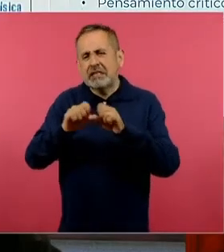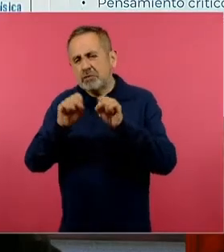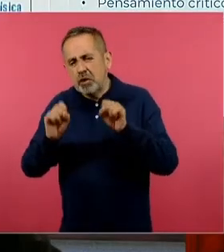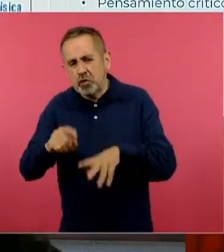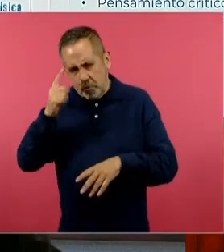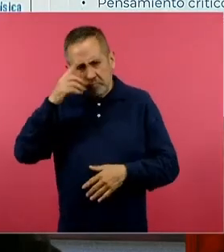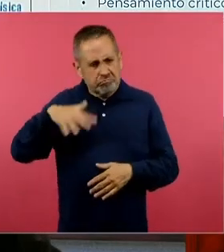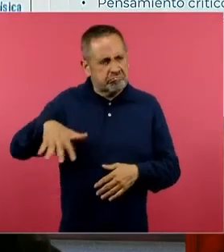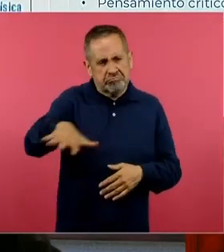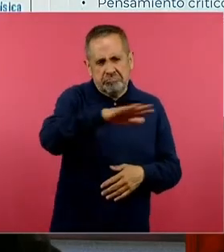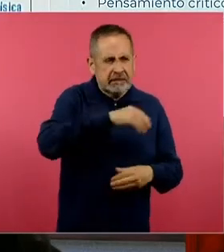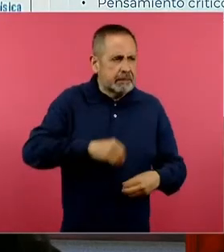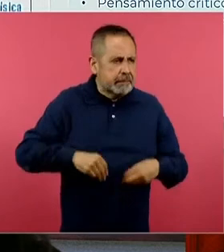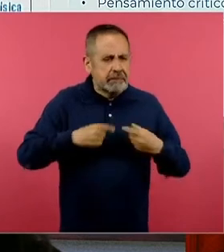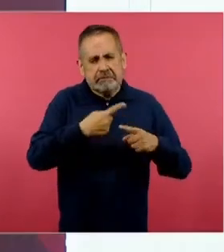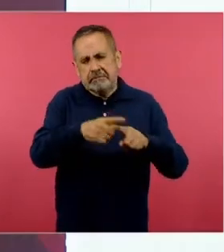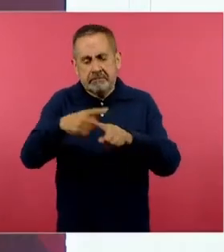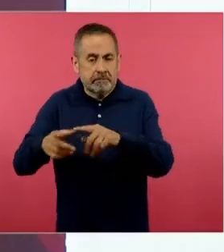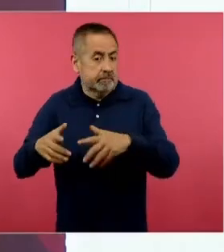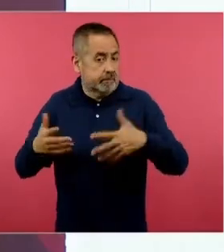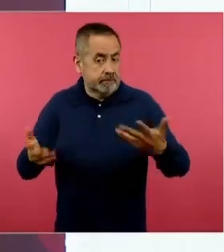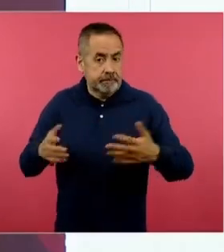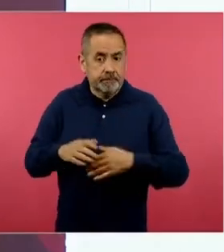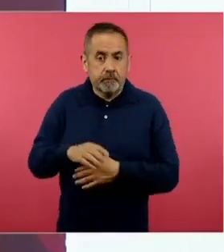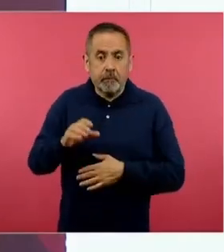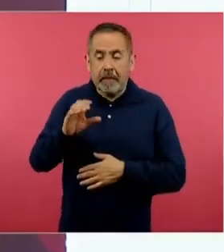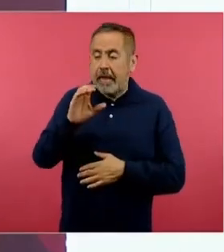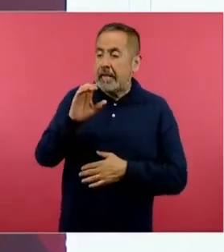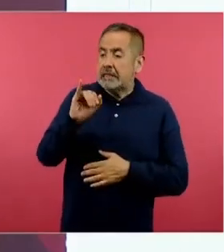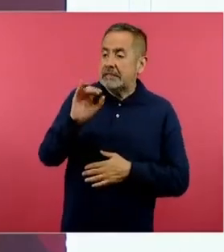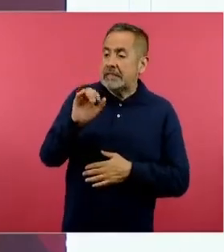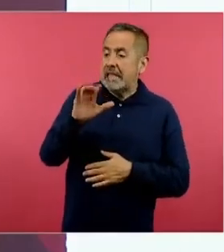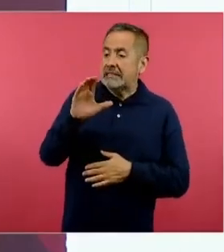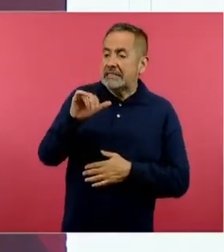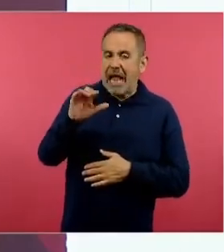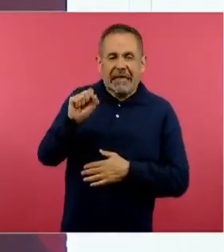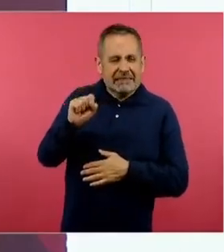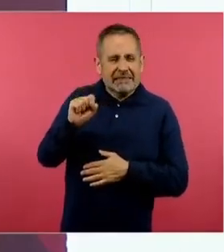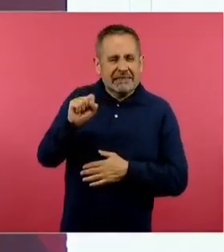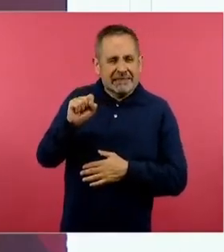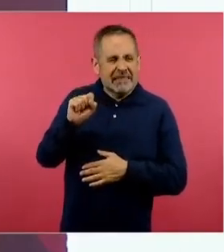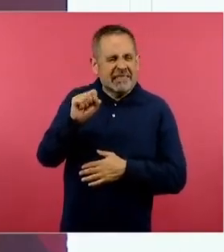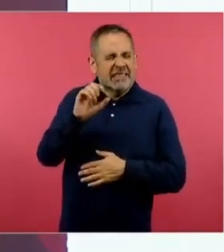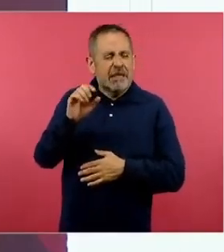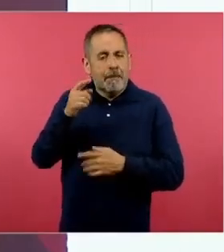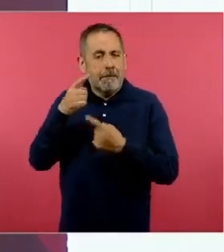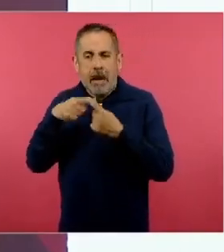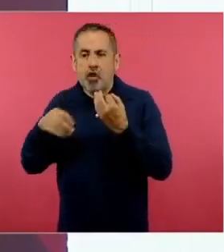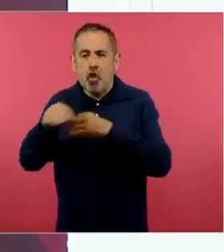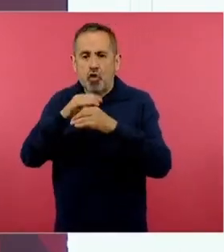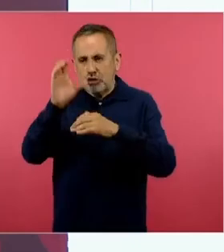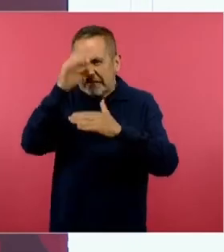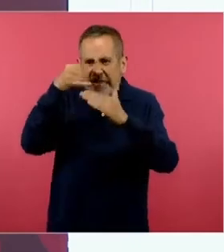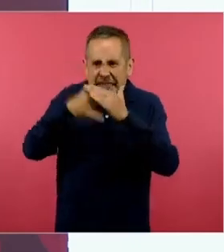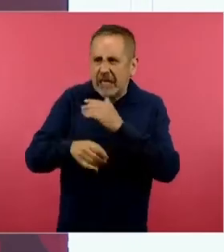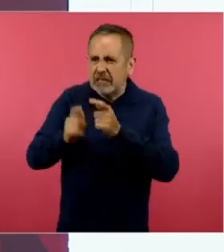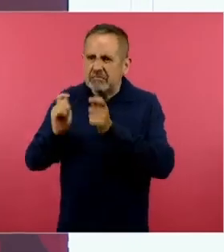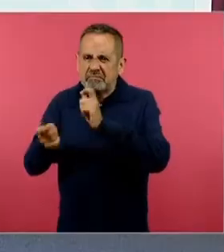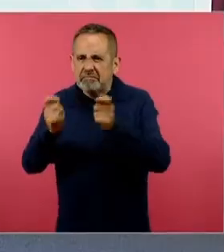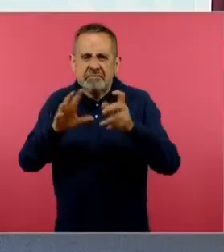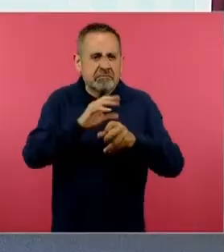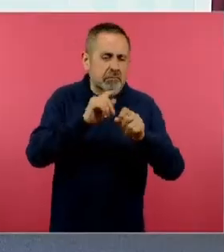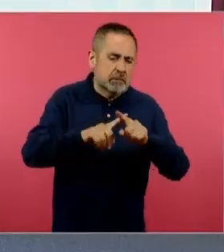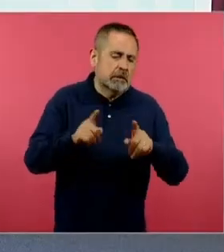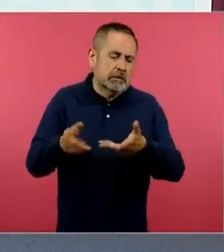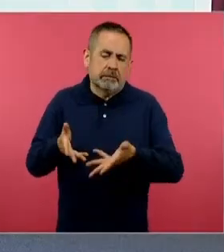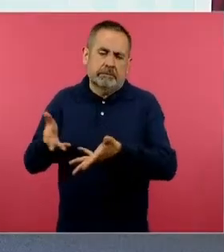los niños, justamente porque las ciencias son para todos, no podemos excluir a los niños de ellas. Y en estos proyectos del